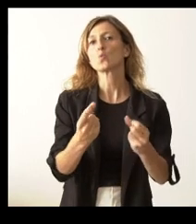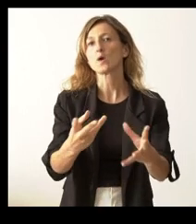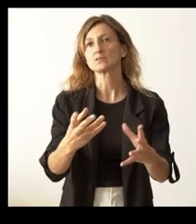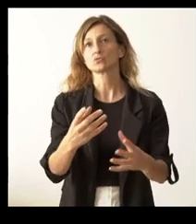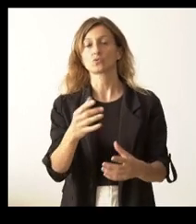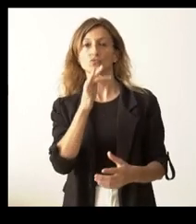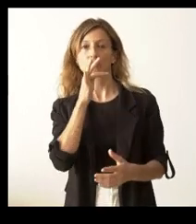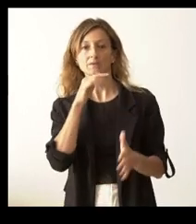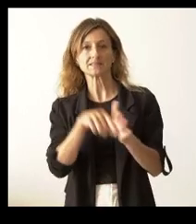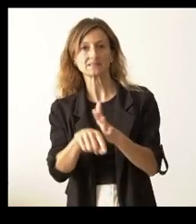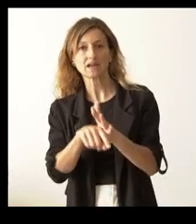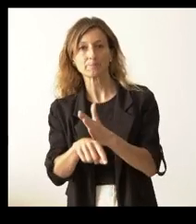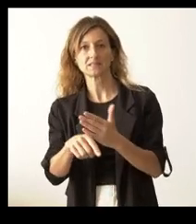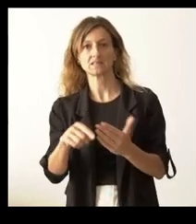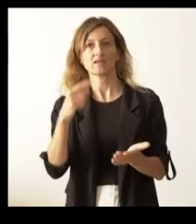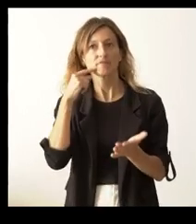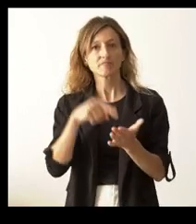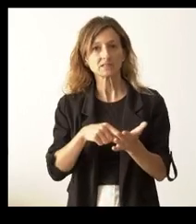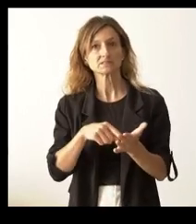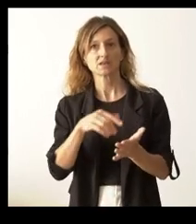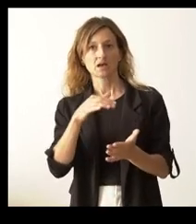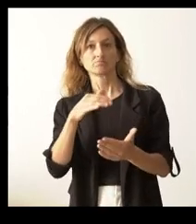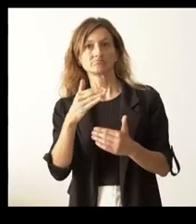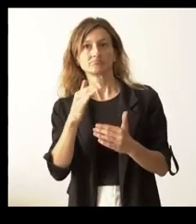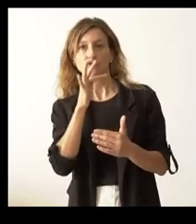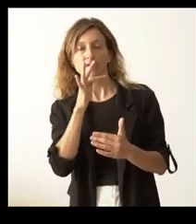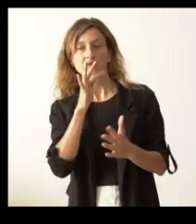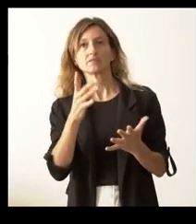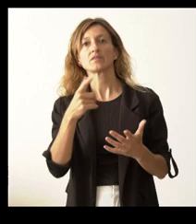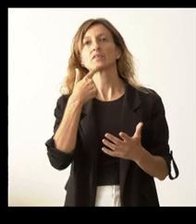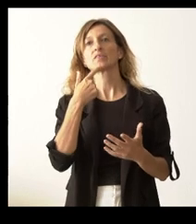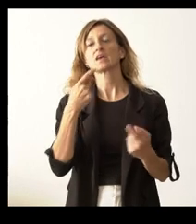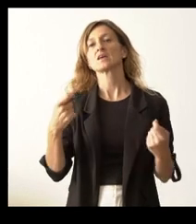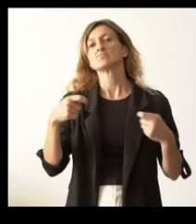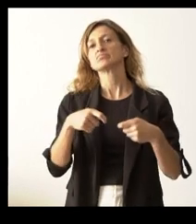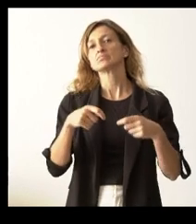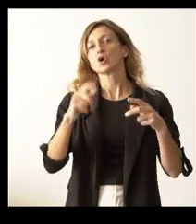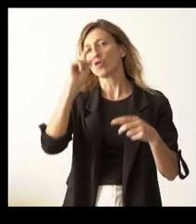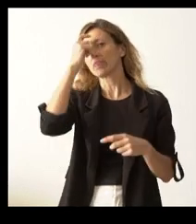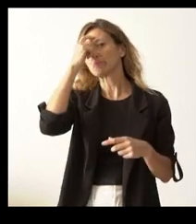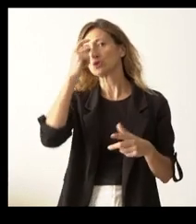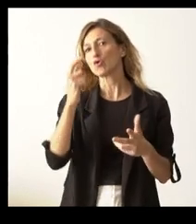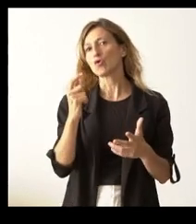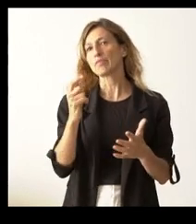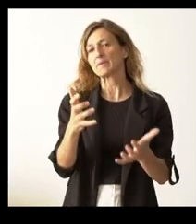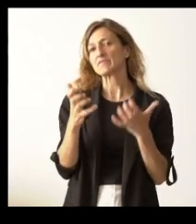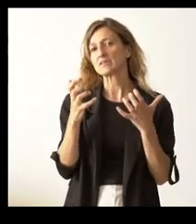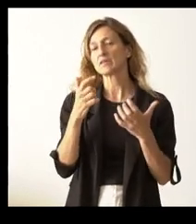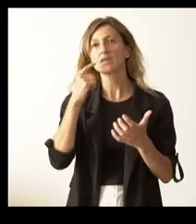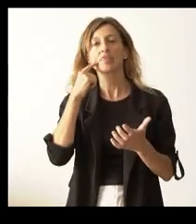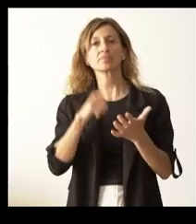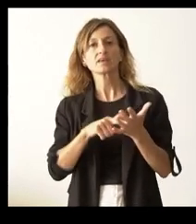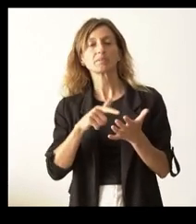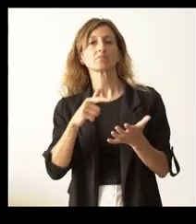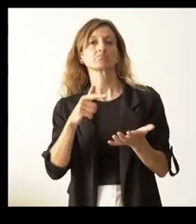peticiones y tal. Luego, hablando de un concierto benéfico, no sé si nos puede dar ya alguna concreción de fechas, dónde